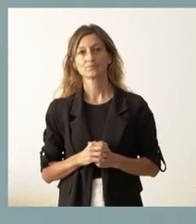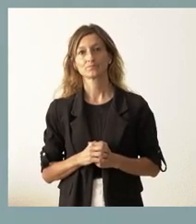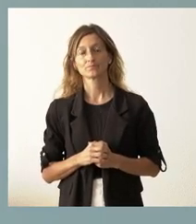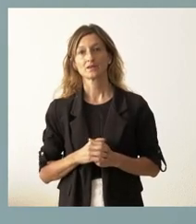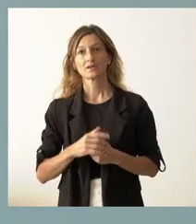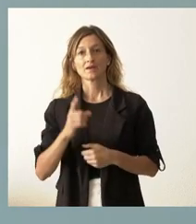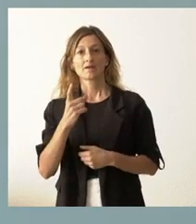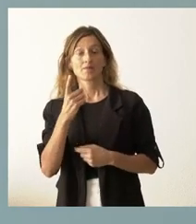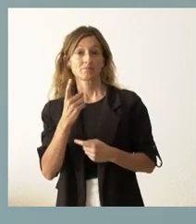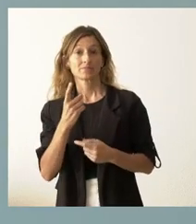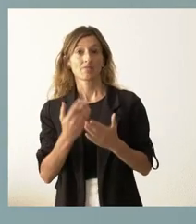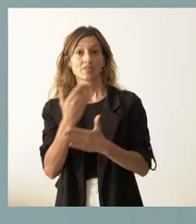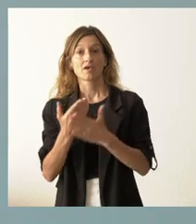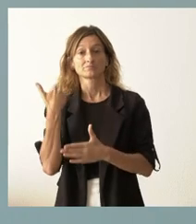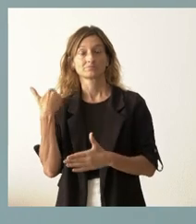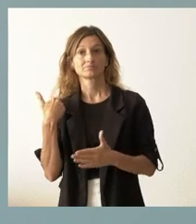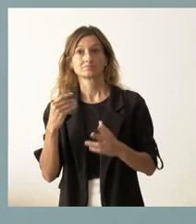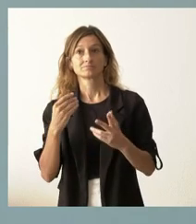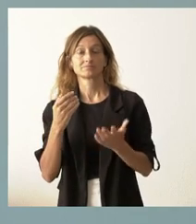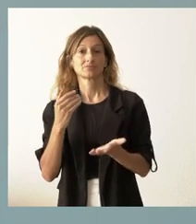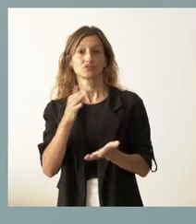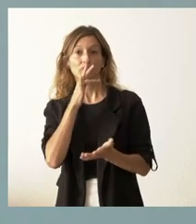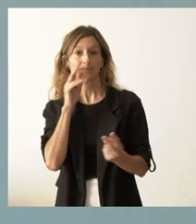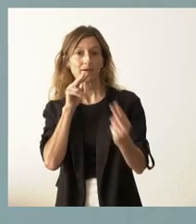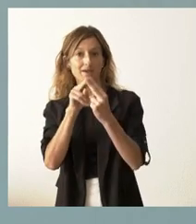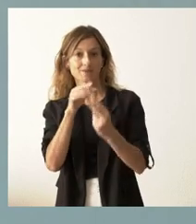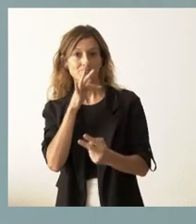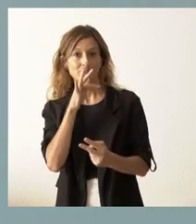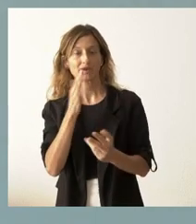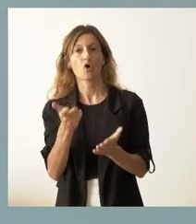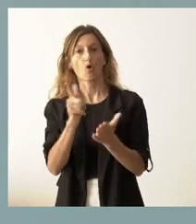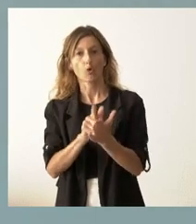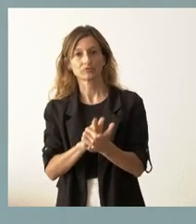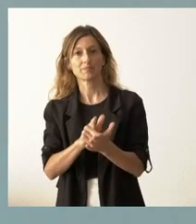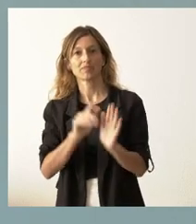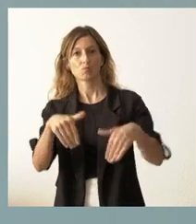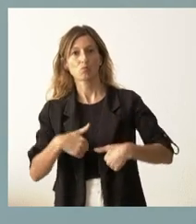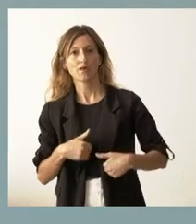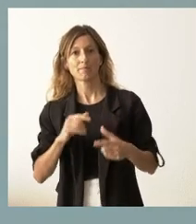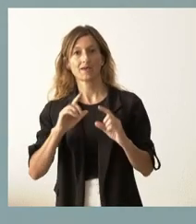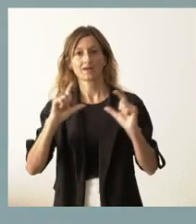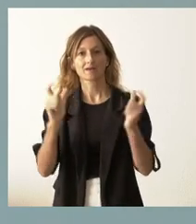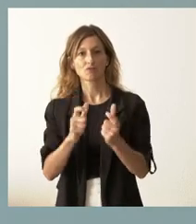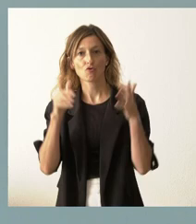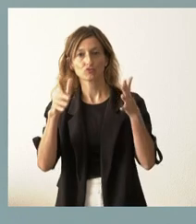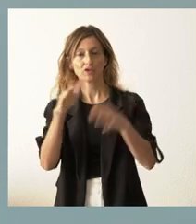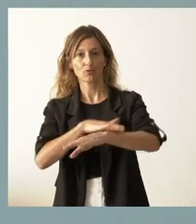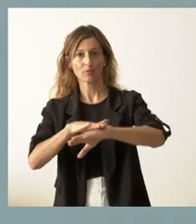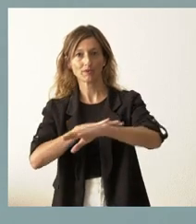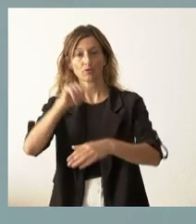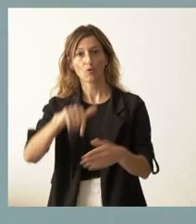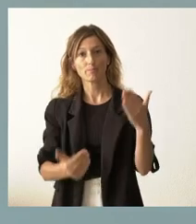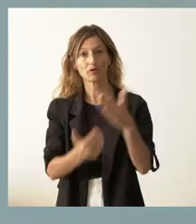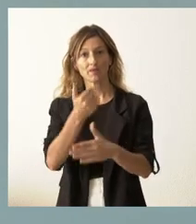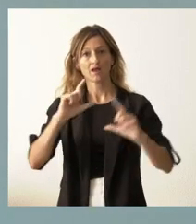que no hemos tenido la ocasión de vernos, pero reanudamos las reuniones del Consejo de Gobierno y la que hemos tenido esta mañana.